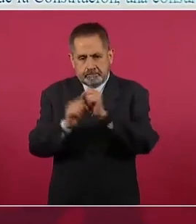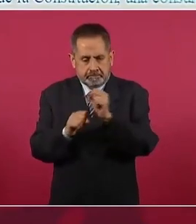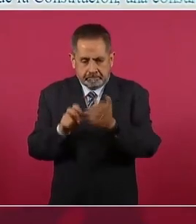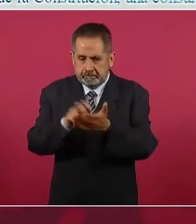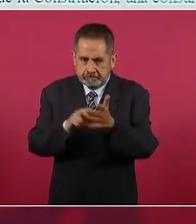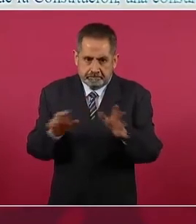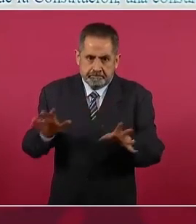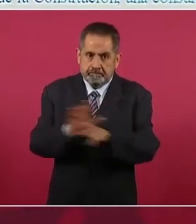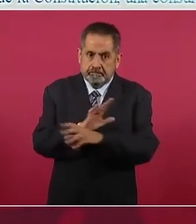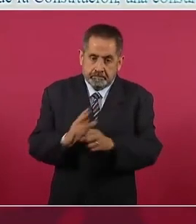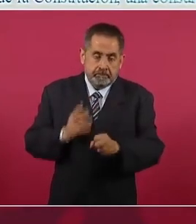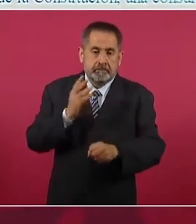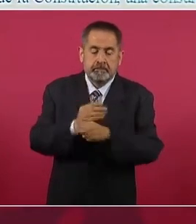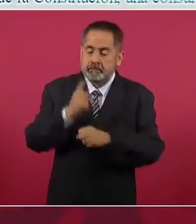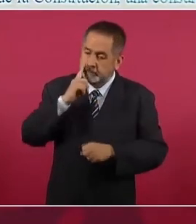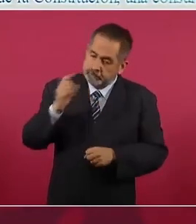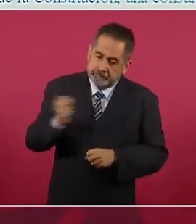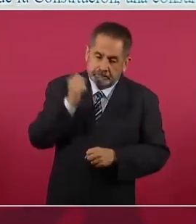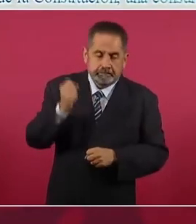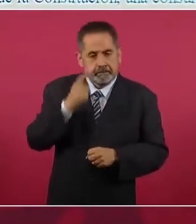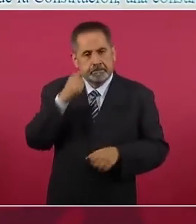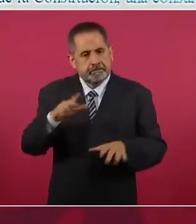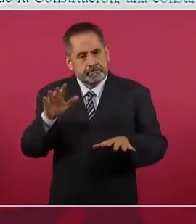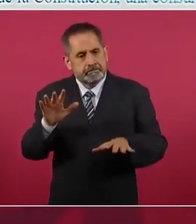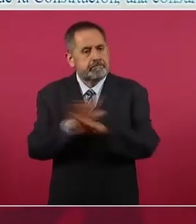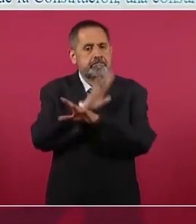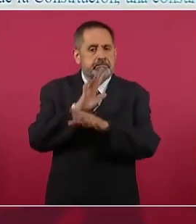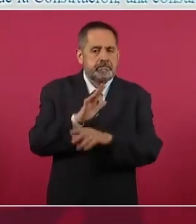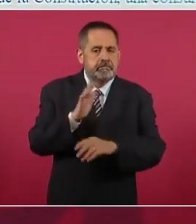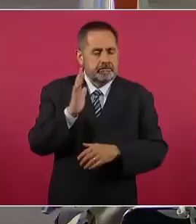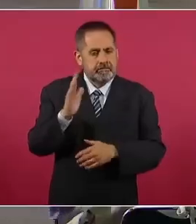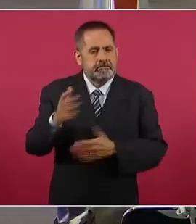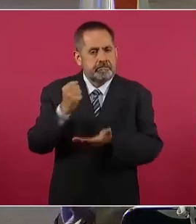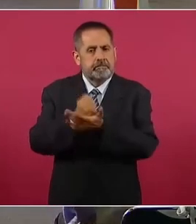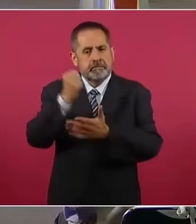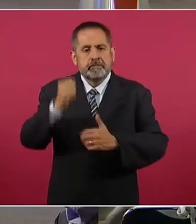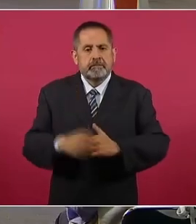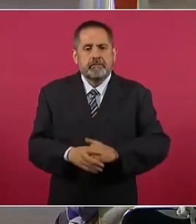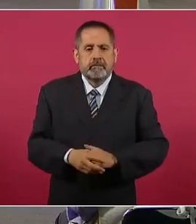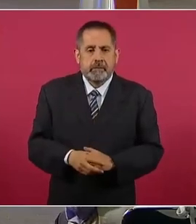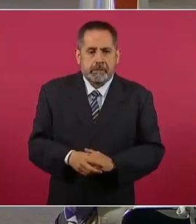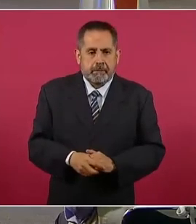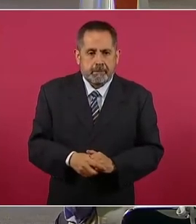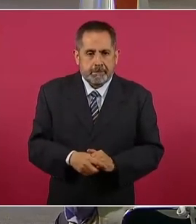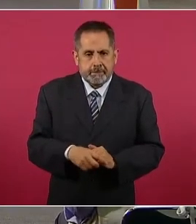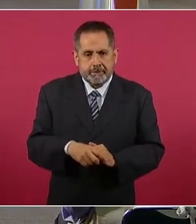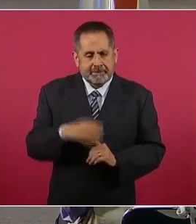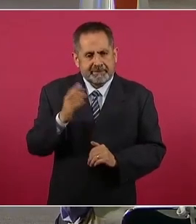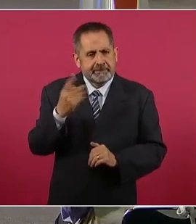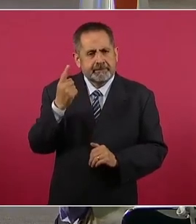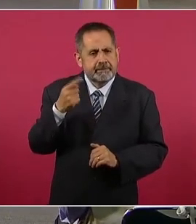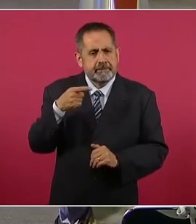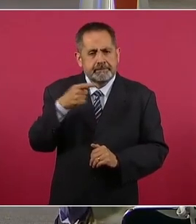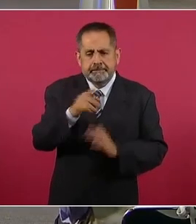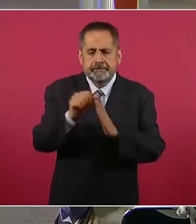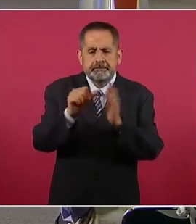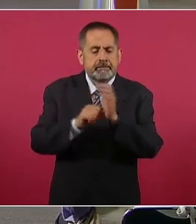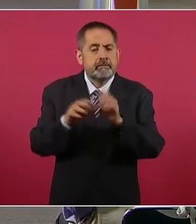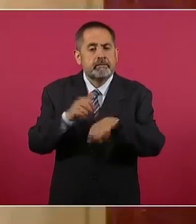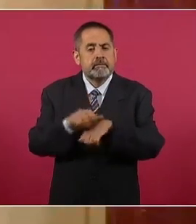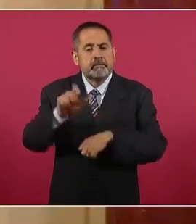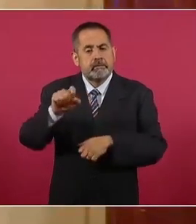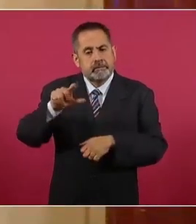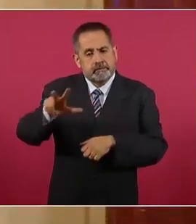que tuvimos suerte de que se aprobaran, porque se reformó el artículo